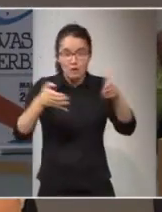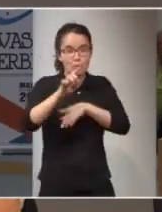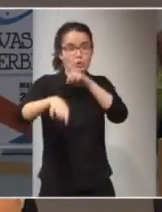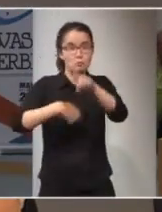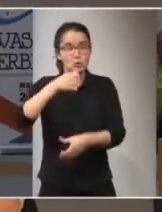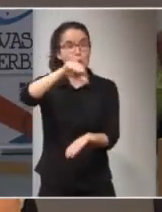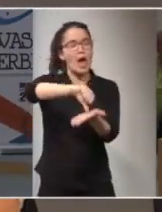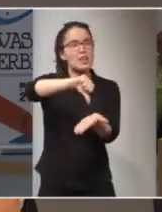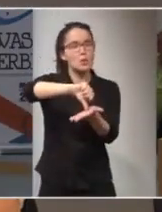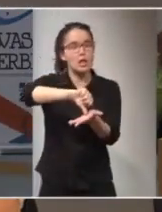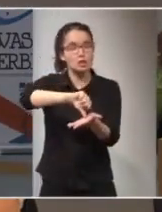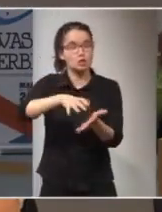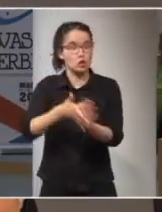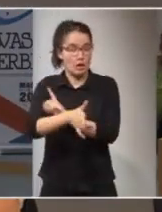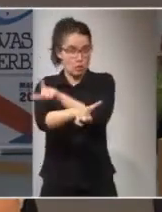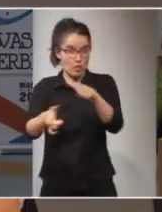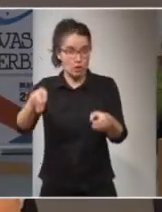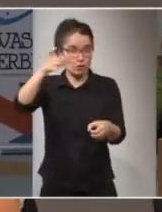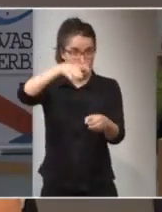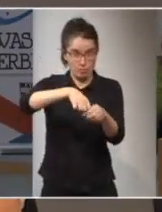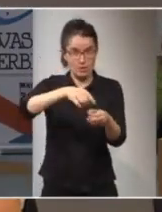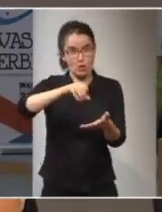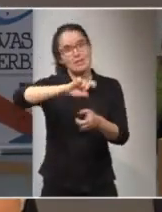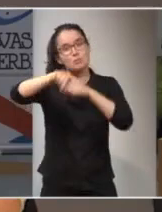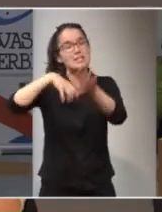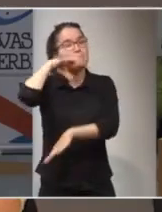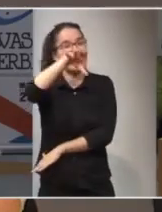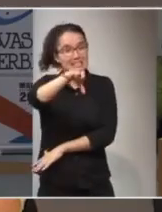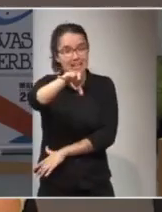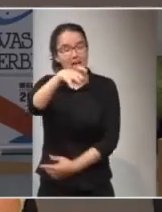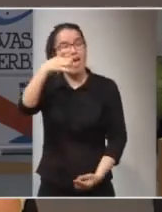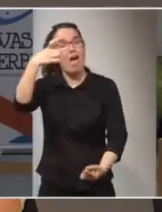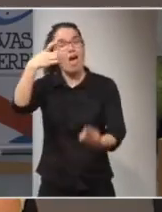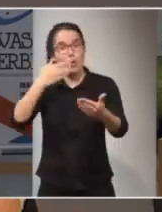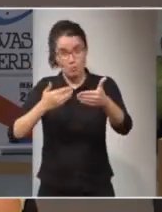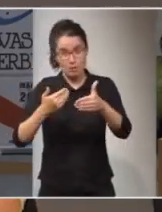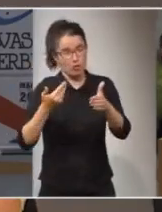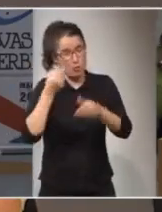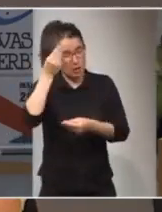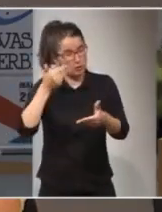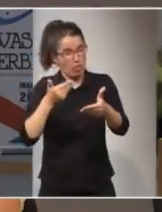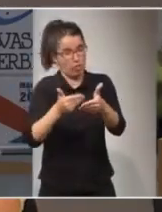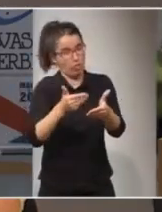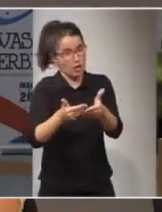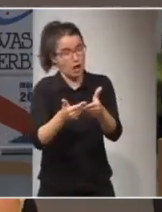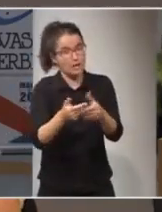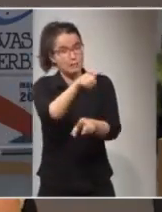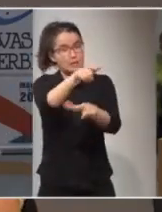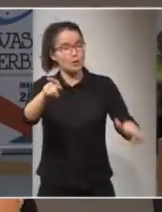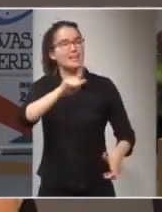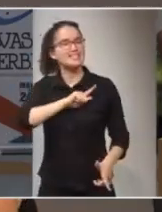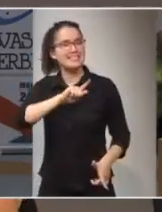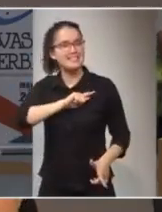ciudadanos de una ciudad-estado y luego de países, en algún momento, y creo que se aproxima, los seres humanos van a sentirse